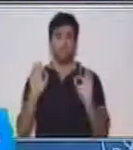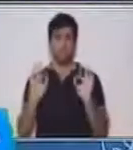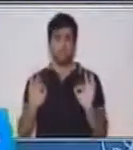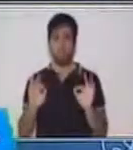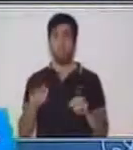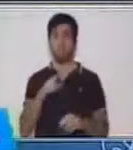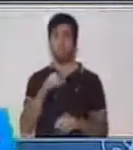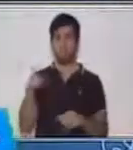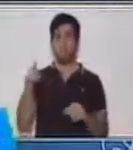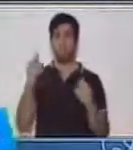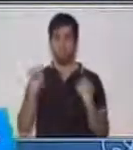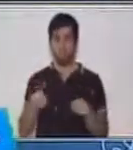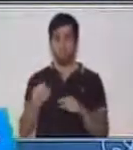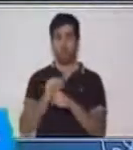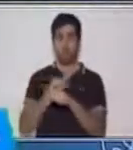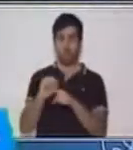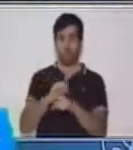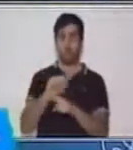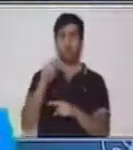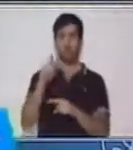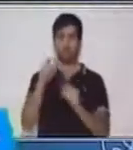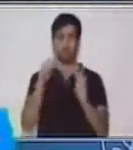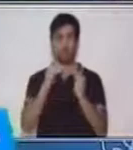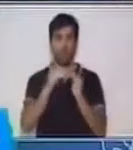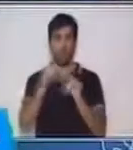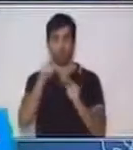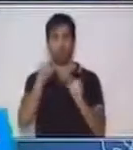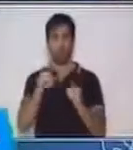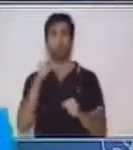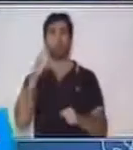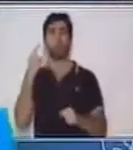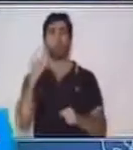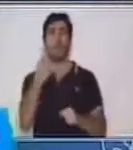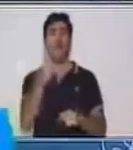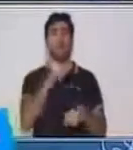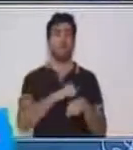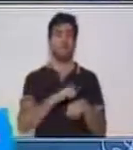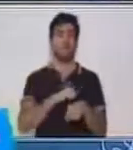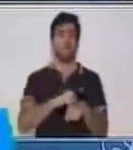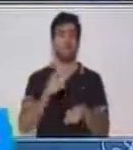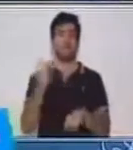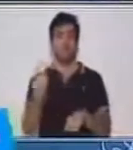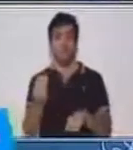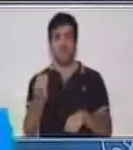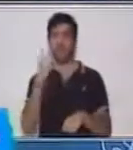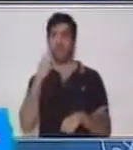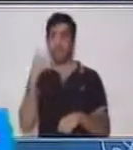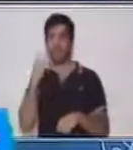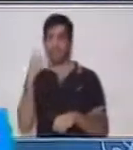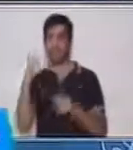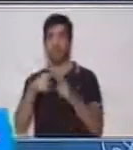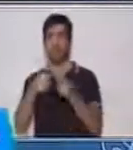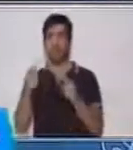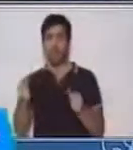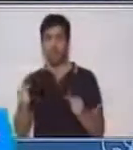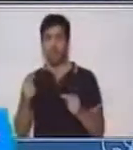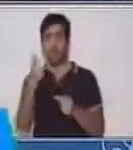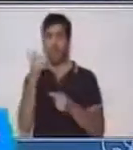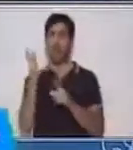puedes practicar, te invito a que busques piedras, que busques ramas, que busques también puede ser con